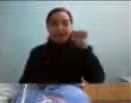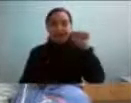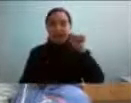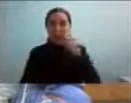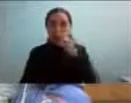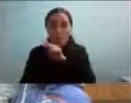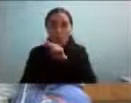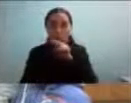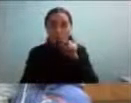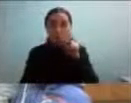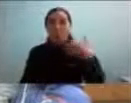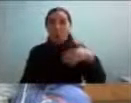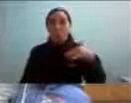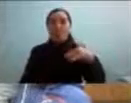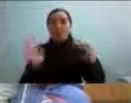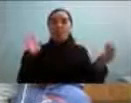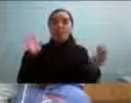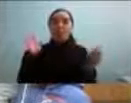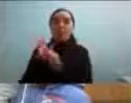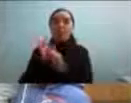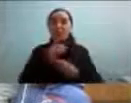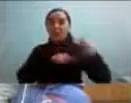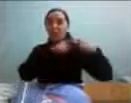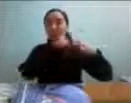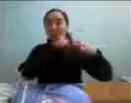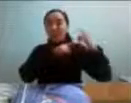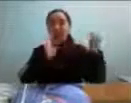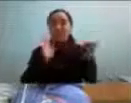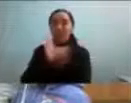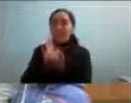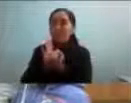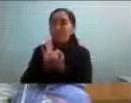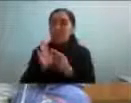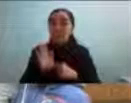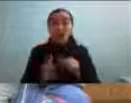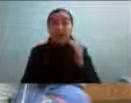algo histórico porque en general las personas autistas estamos como muy